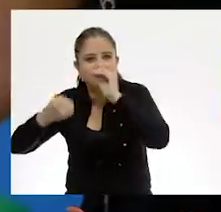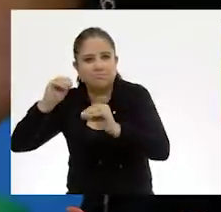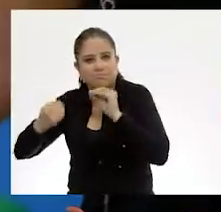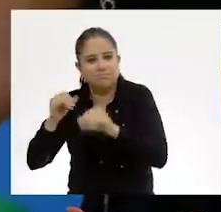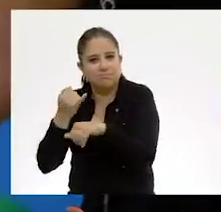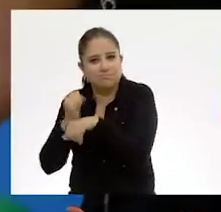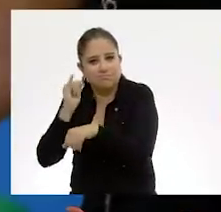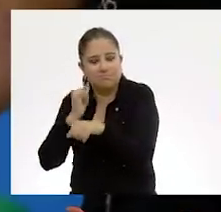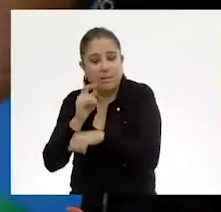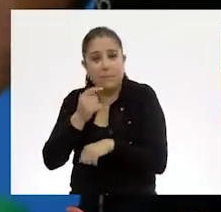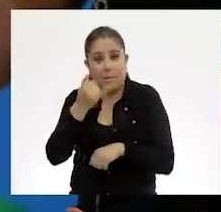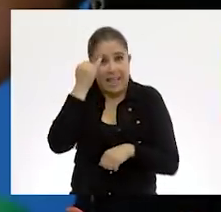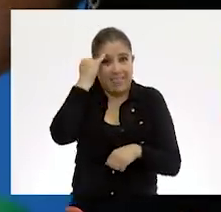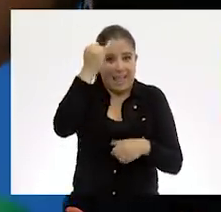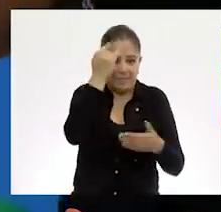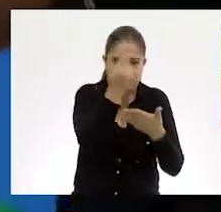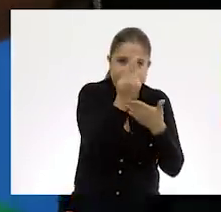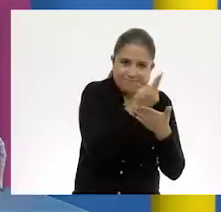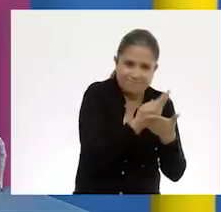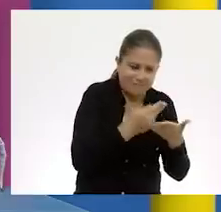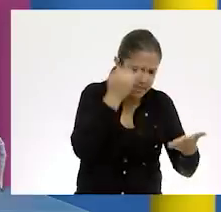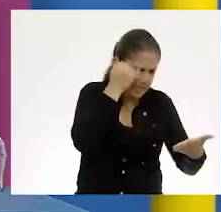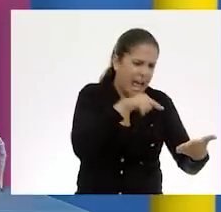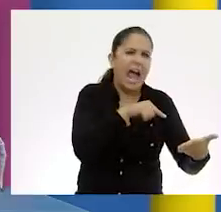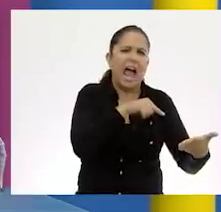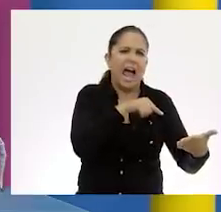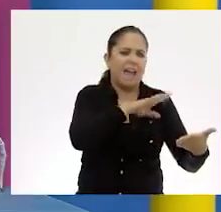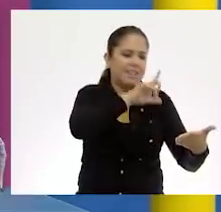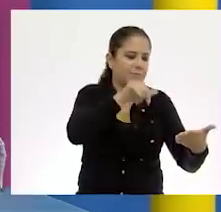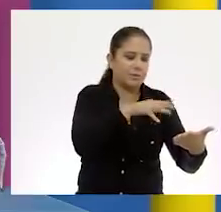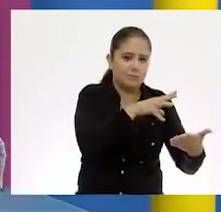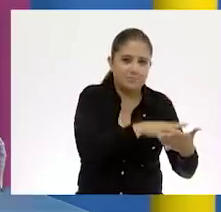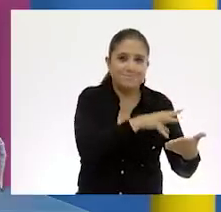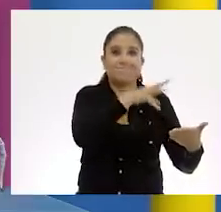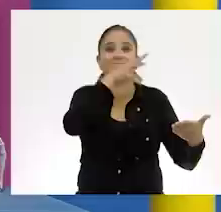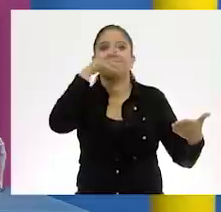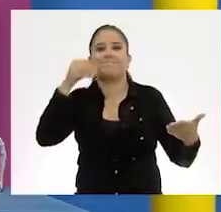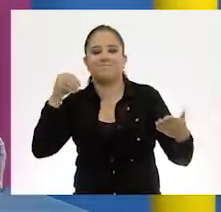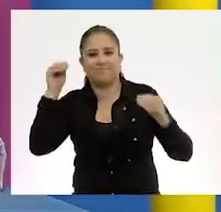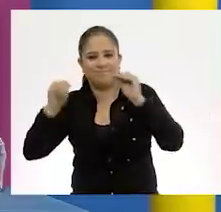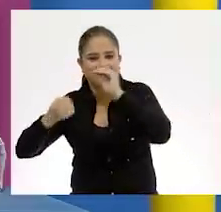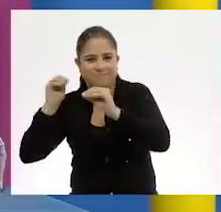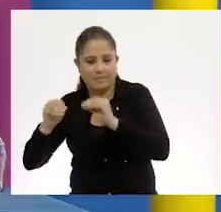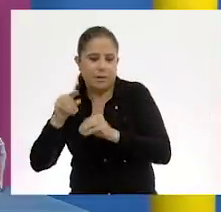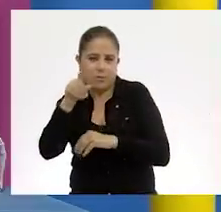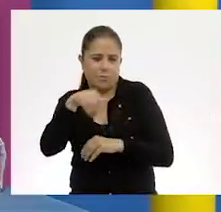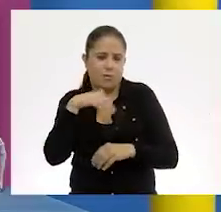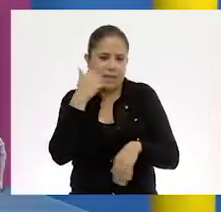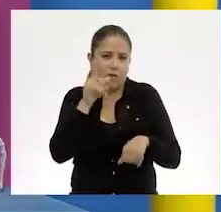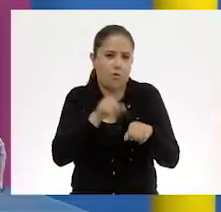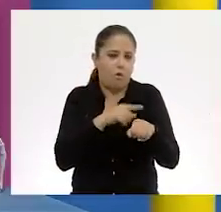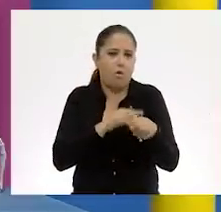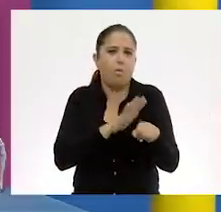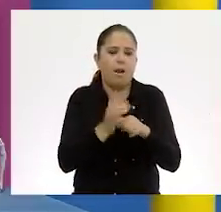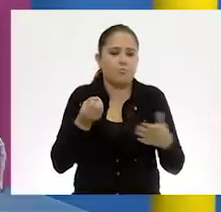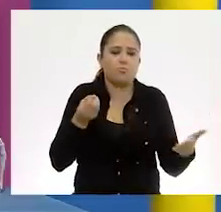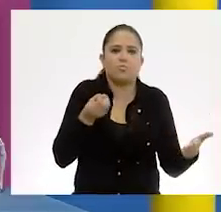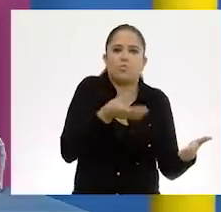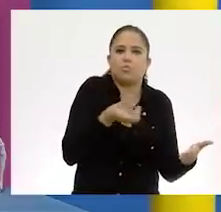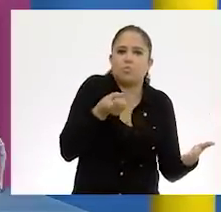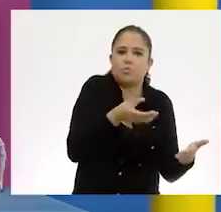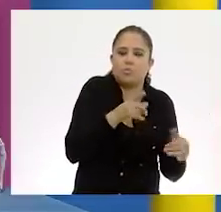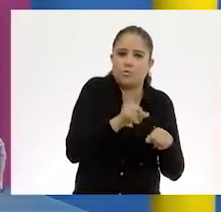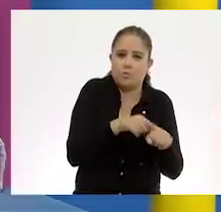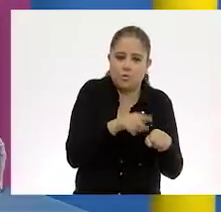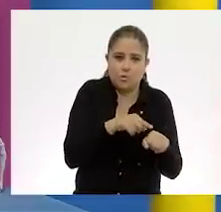Sí, plasmar la idea. Plasmar la idea, en este caso pues plasmaste más bien la idea del color que tú le estás dando. Y pues nosotros